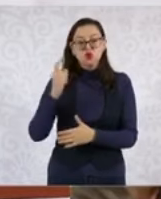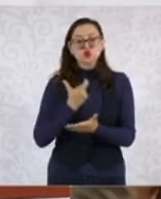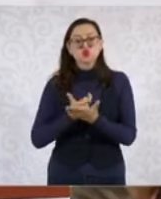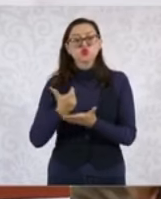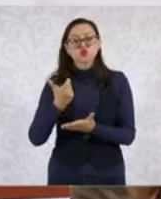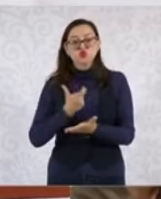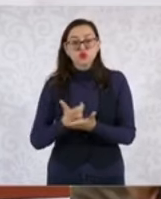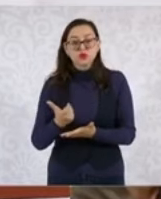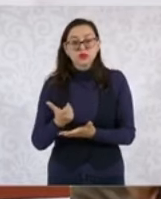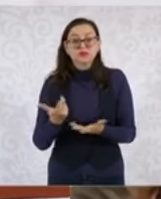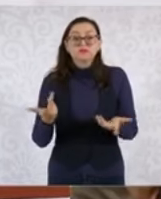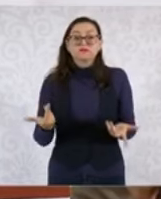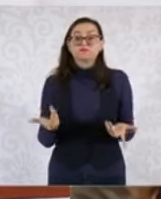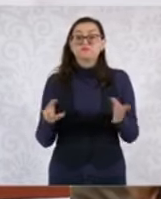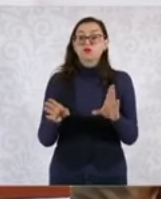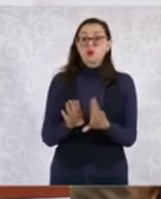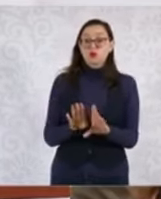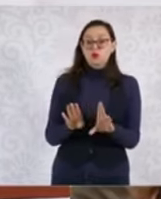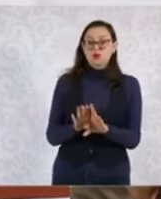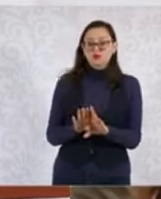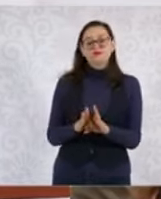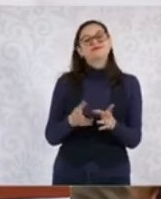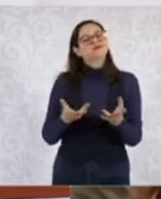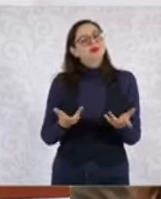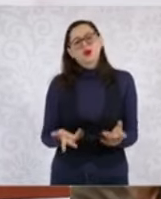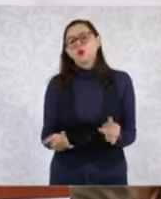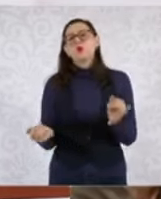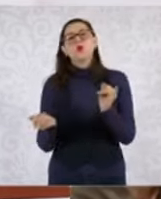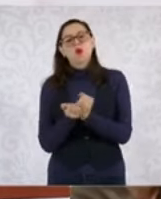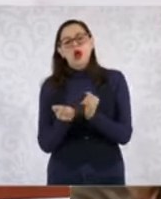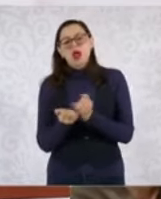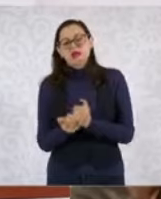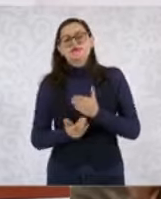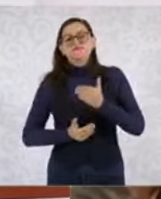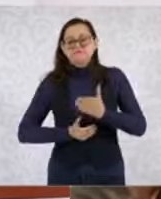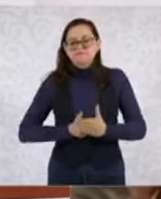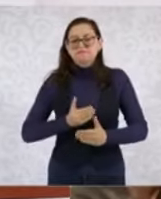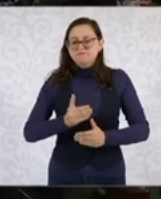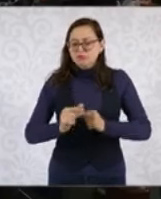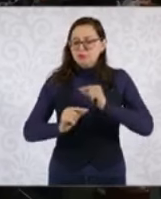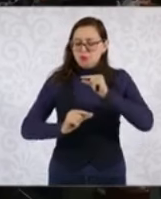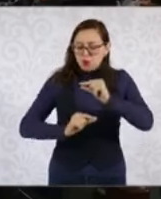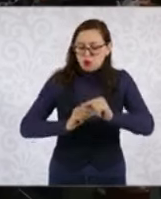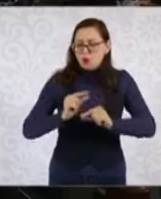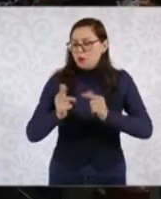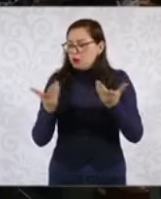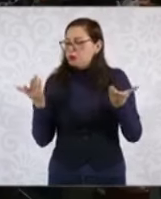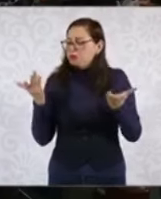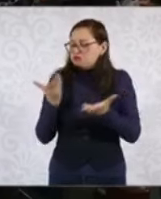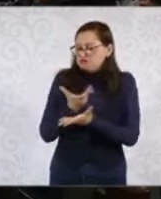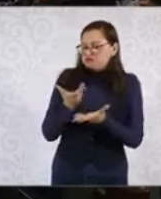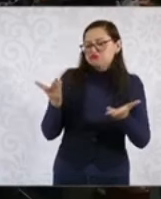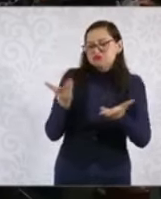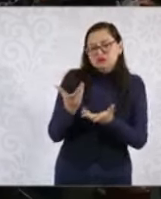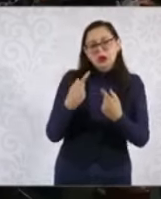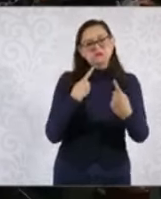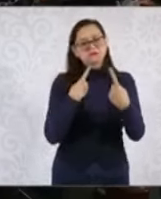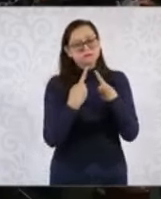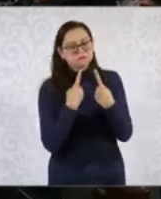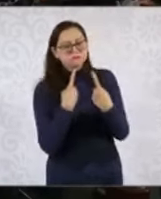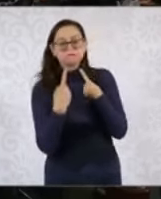¿Cómo se haría? Pues también en un proceso de consenso. La mayoría de los empresarios y empresarias están de acuerdo.